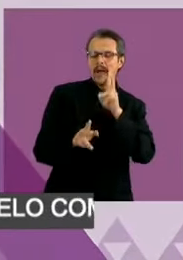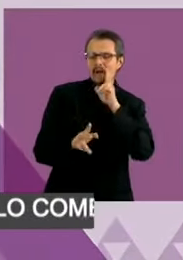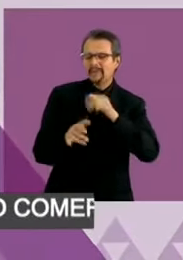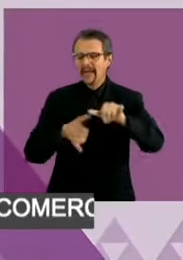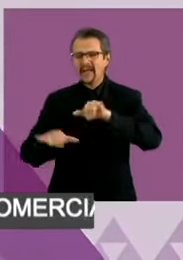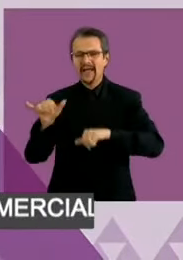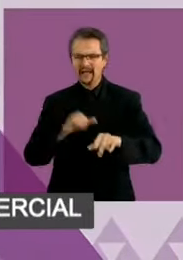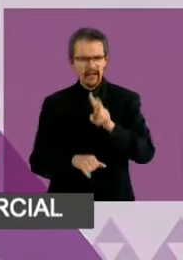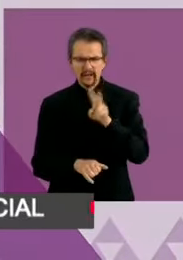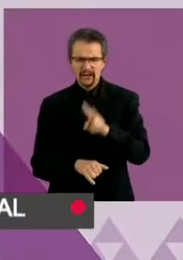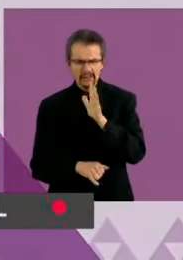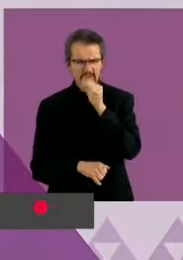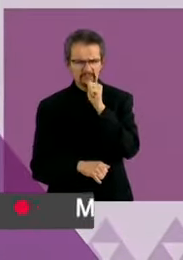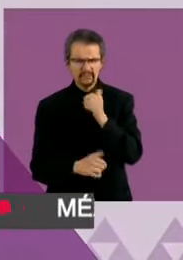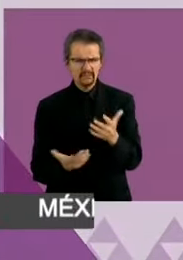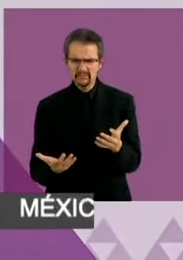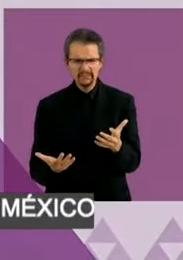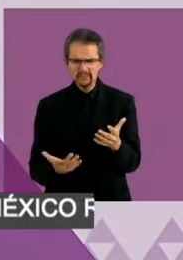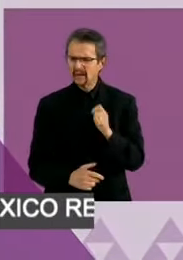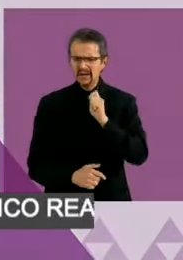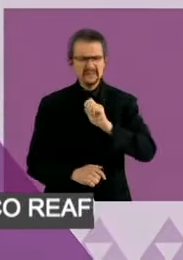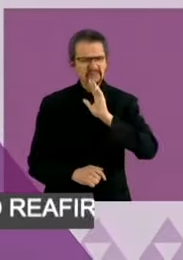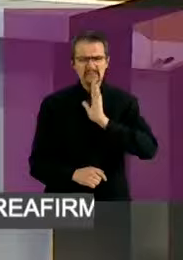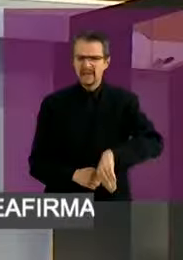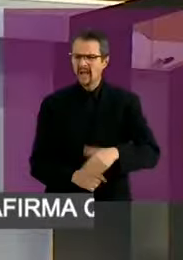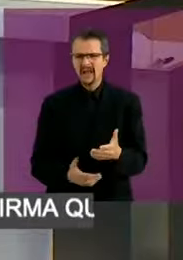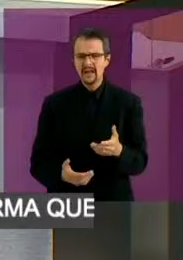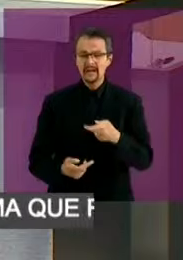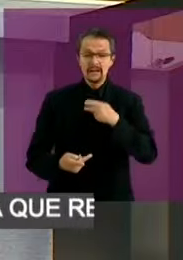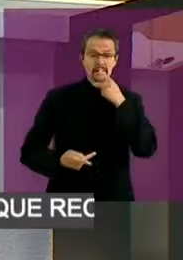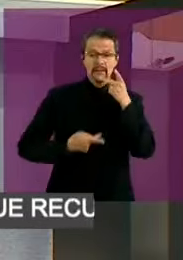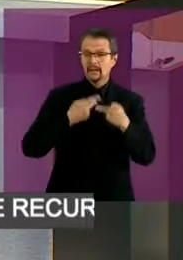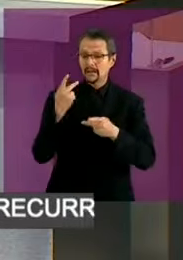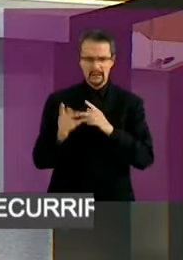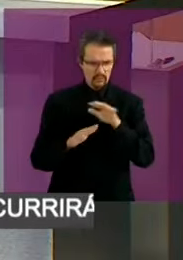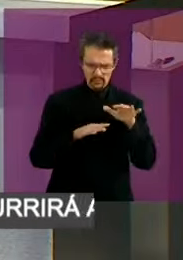científicos dijeron. Gracias, candidata Xochitl Galvez. Candidato Maynes.